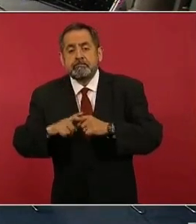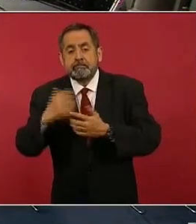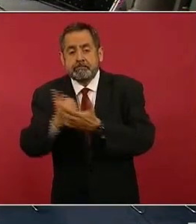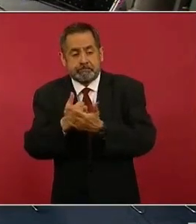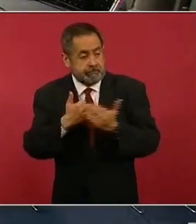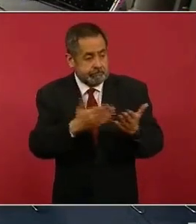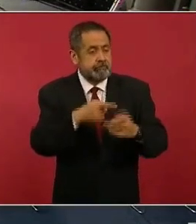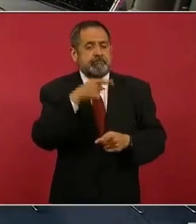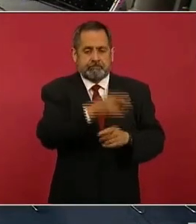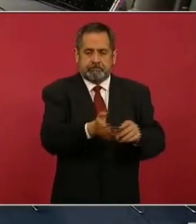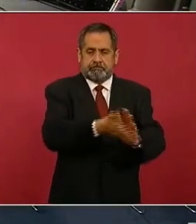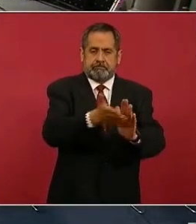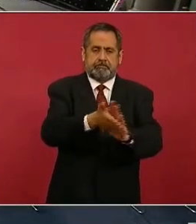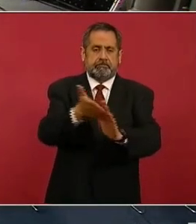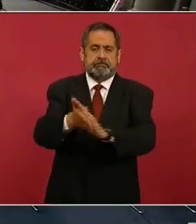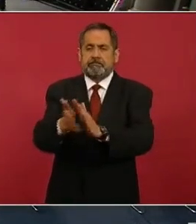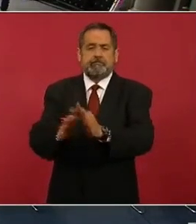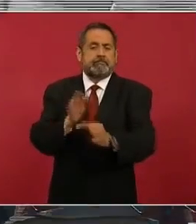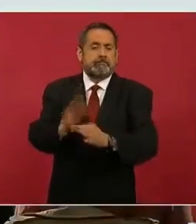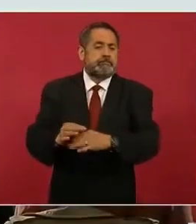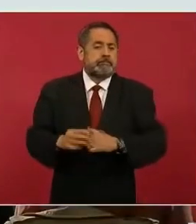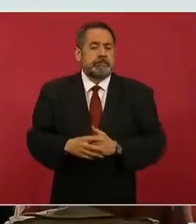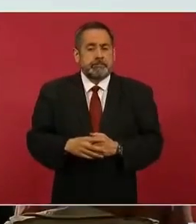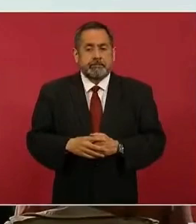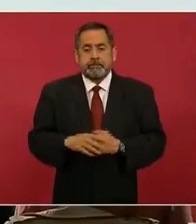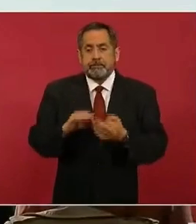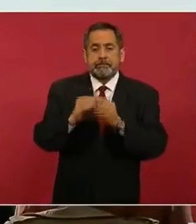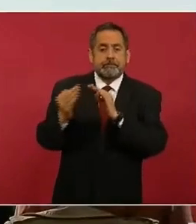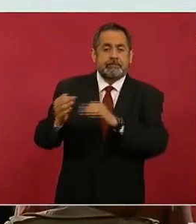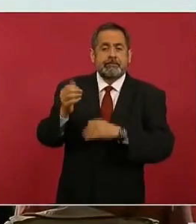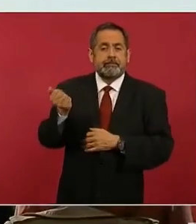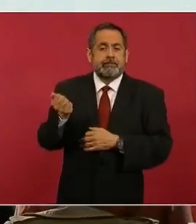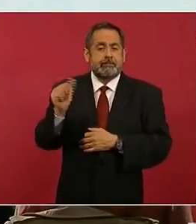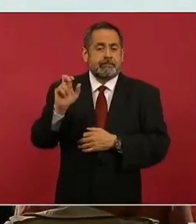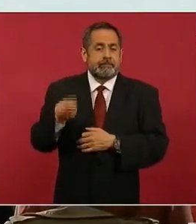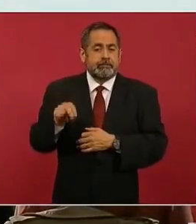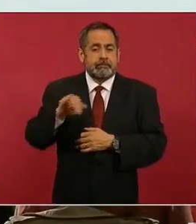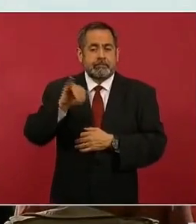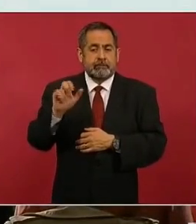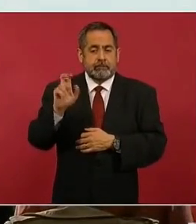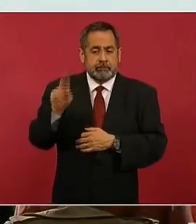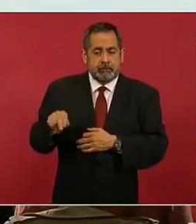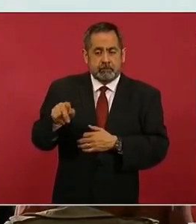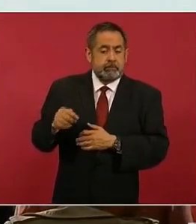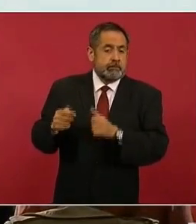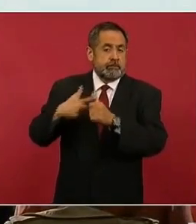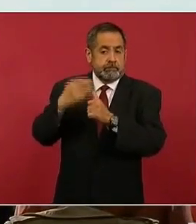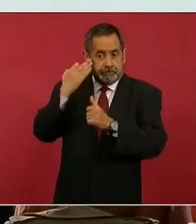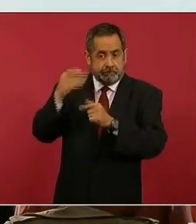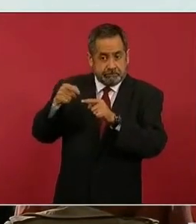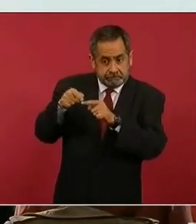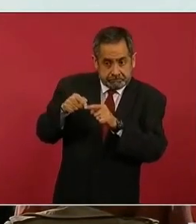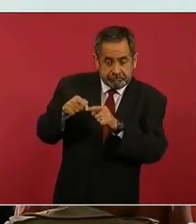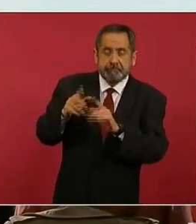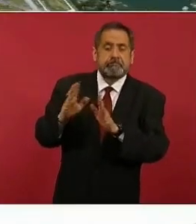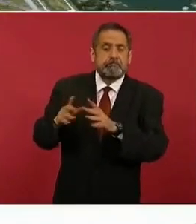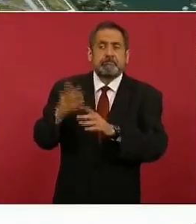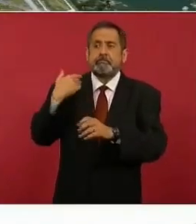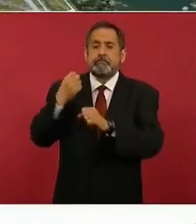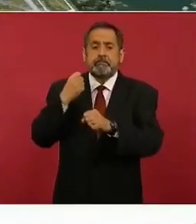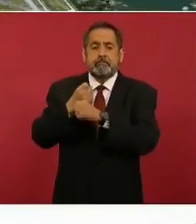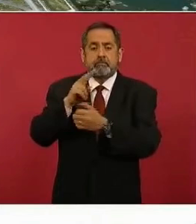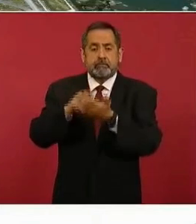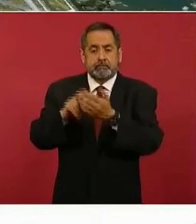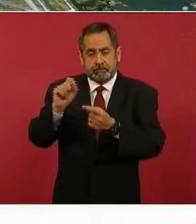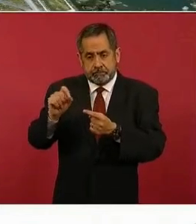Adelante. En cuanto a las cienes de San Juan, la primera fase de ejecución se llevó a cabo en el 2020, la